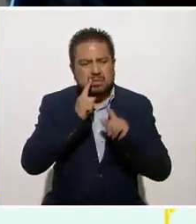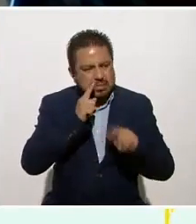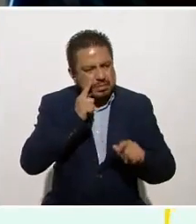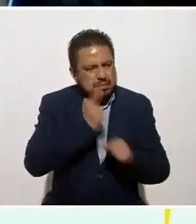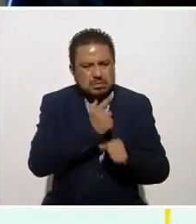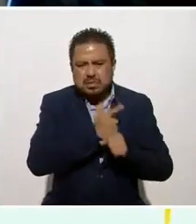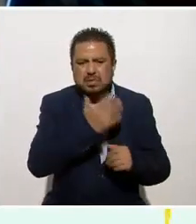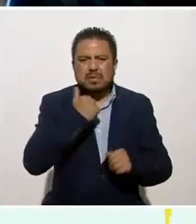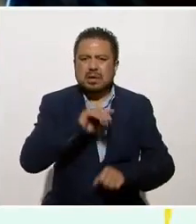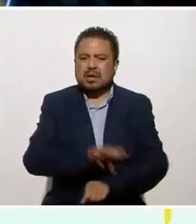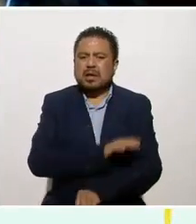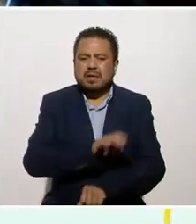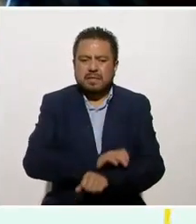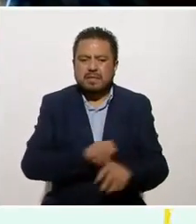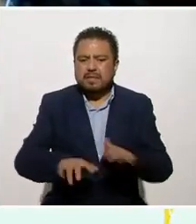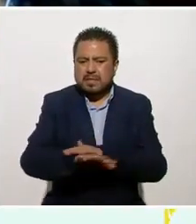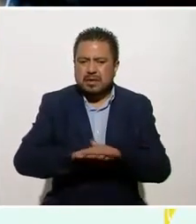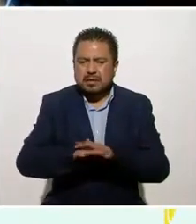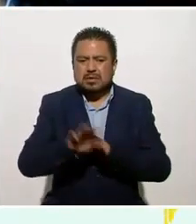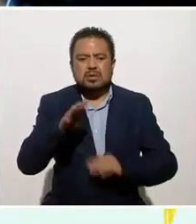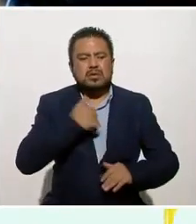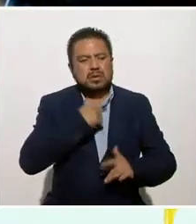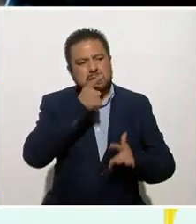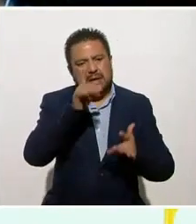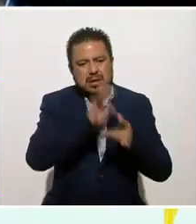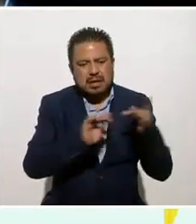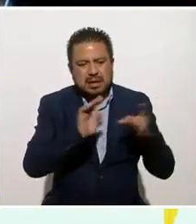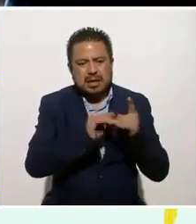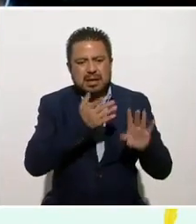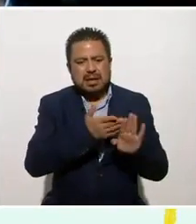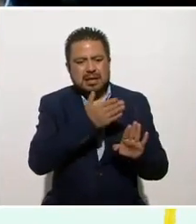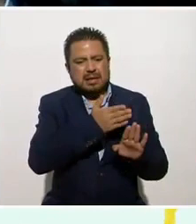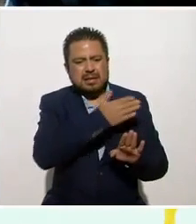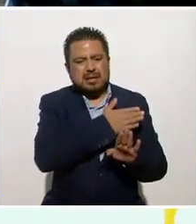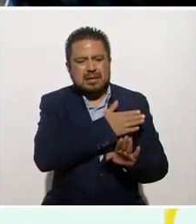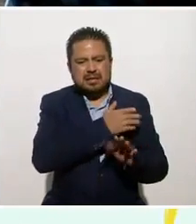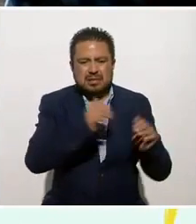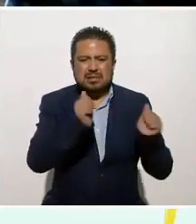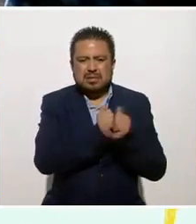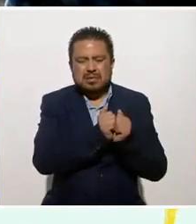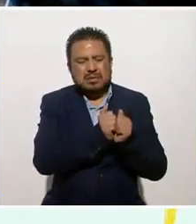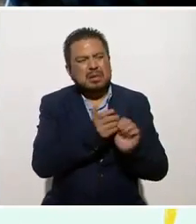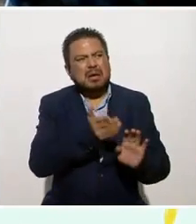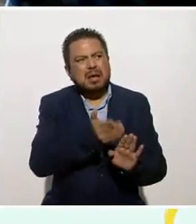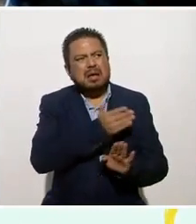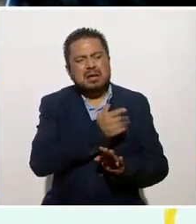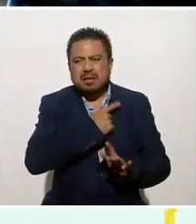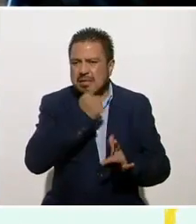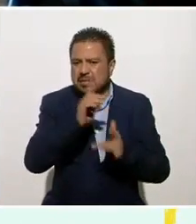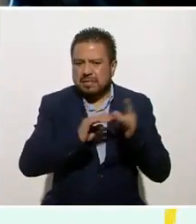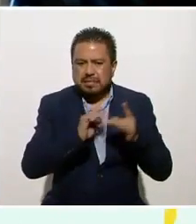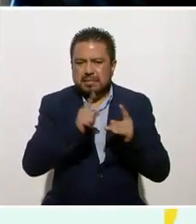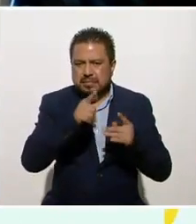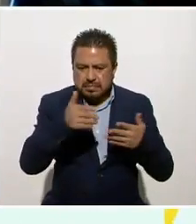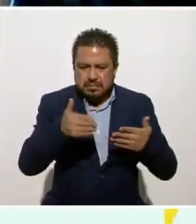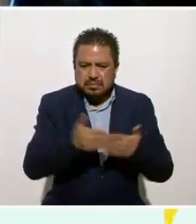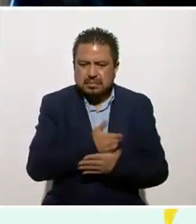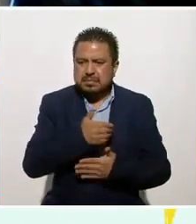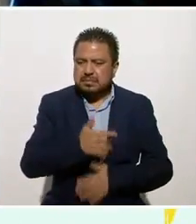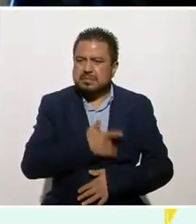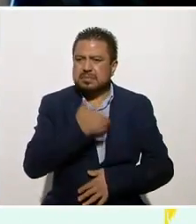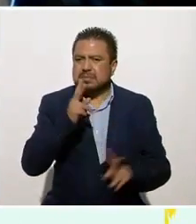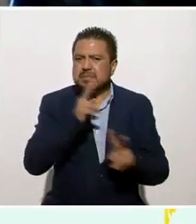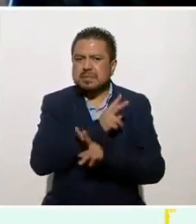energía tan básica, que yo comentaba en alguna otra situación, en otro momento, que desde que naces te miden la